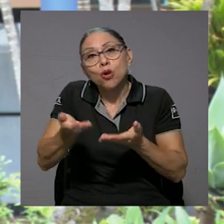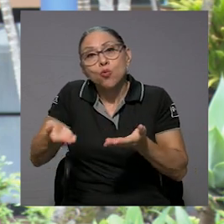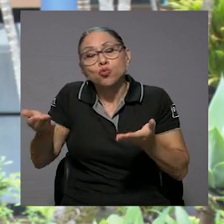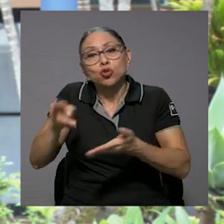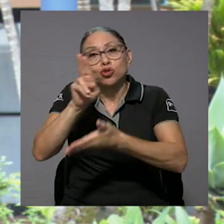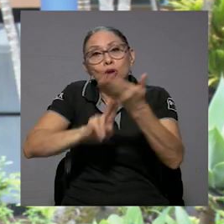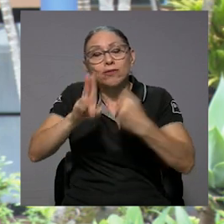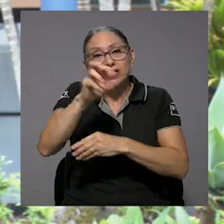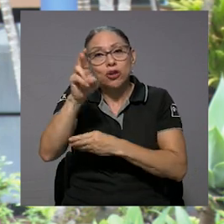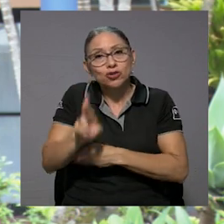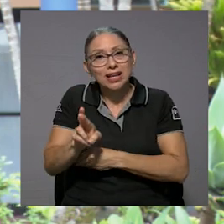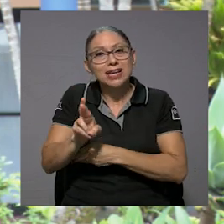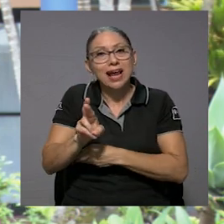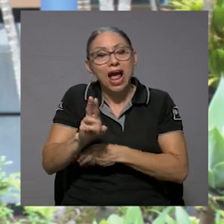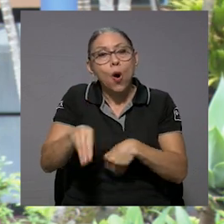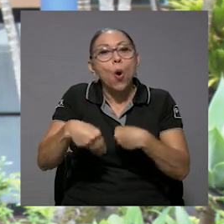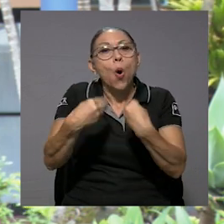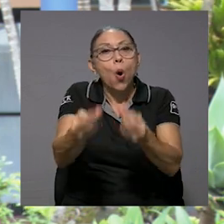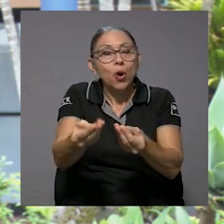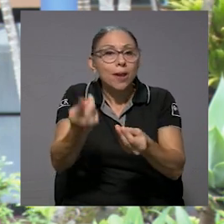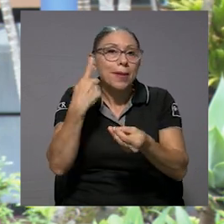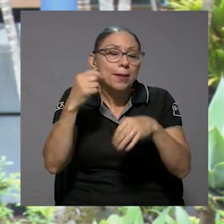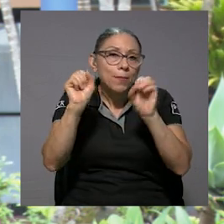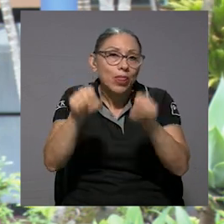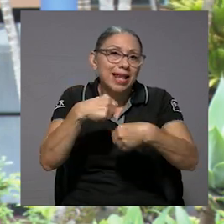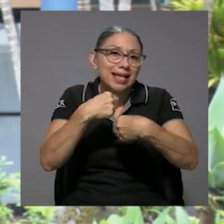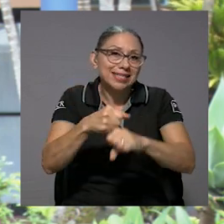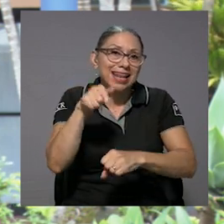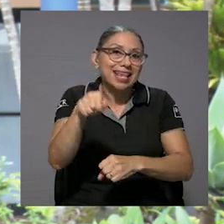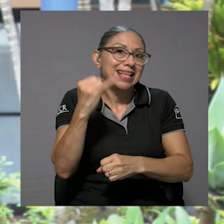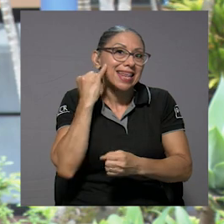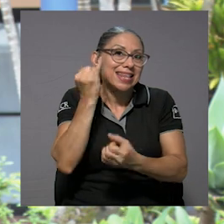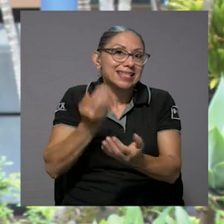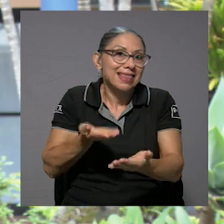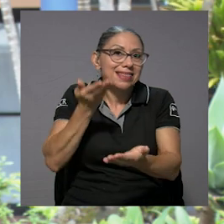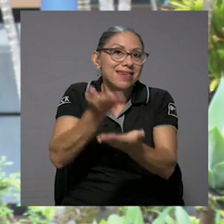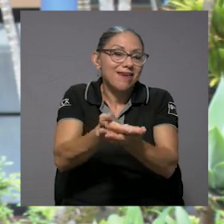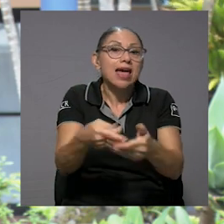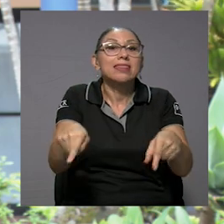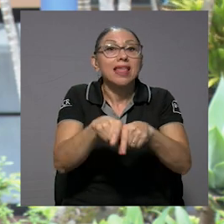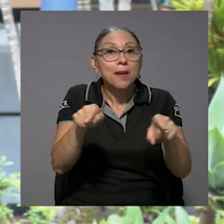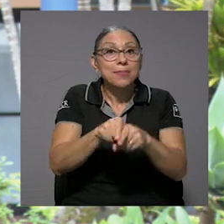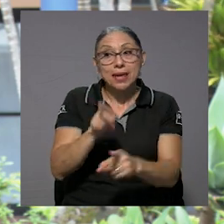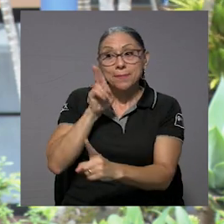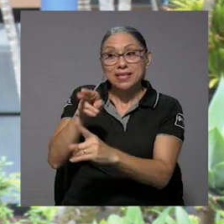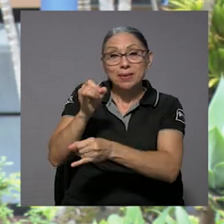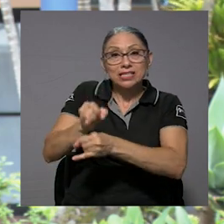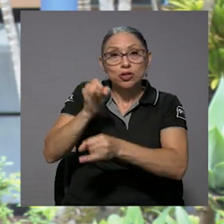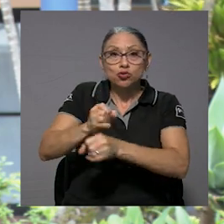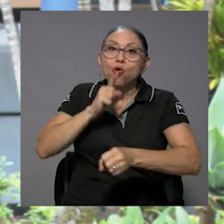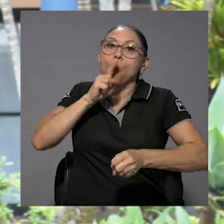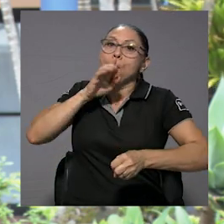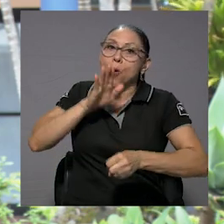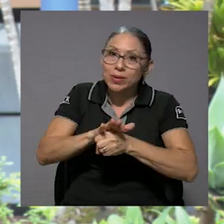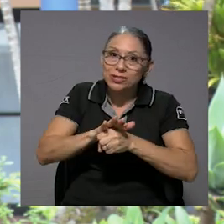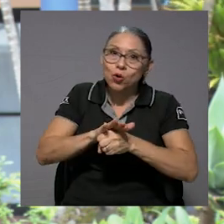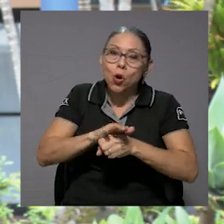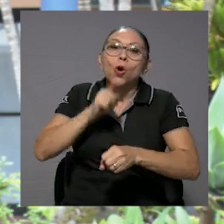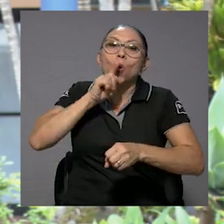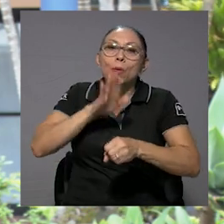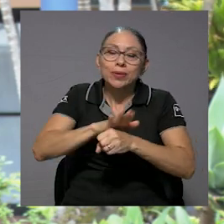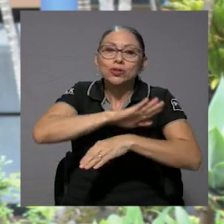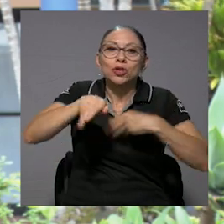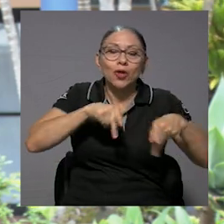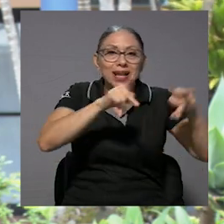que la Universidad de Costa Rica otorga para que se pueda desarrollar una iniciativa como esta, sino también del compromiso de la misma institución, pero